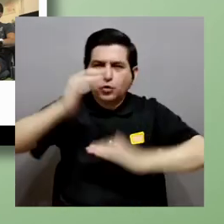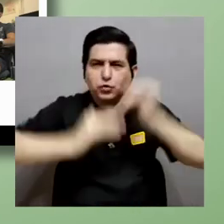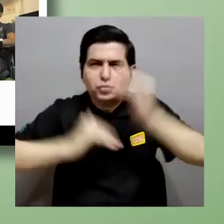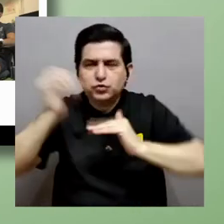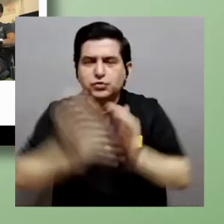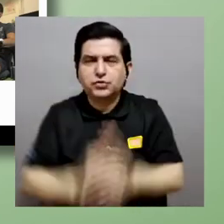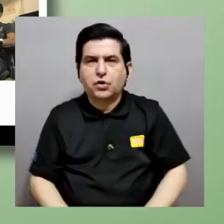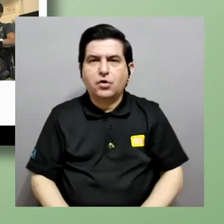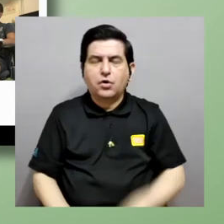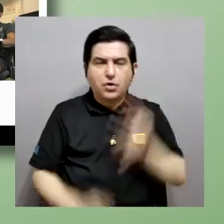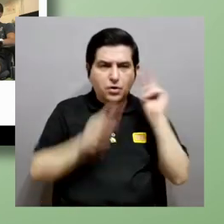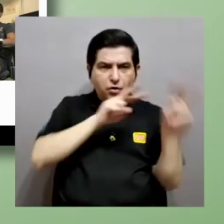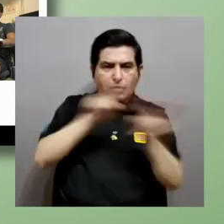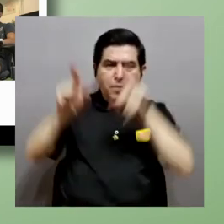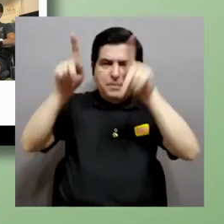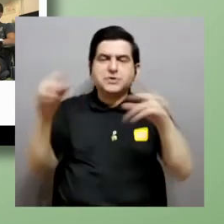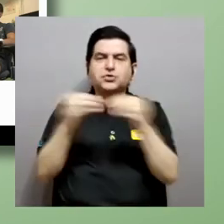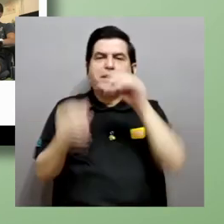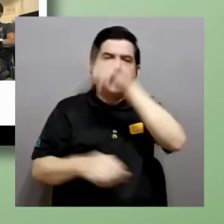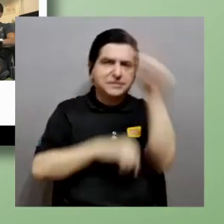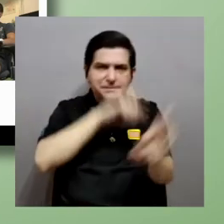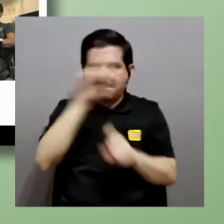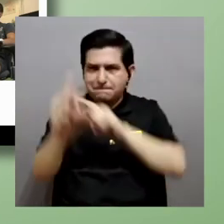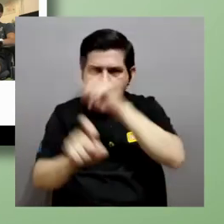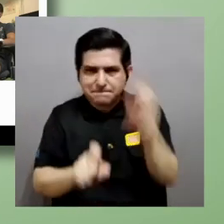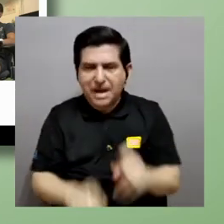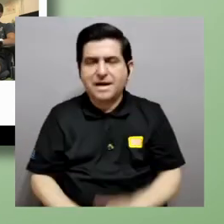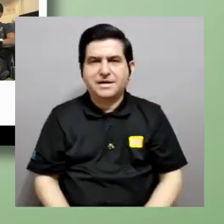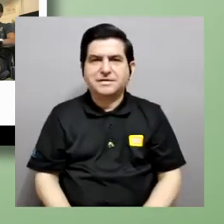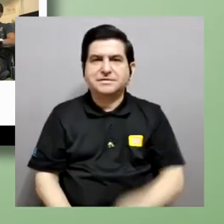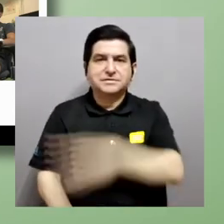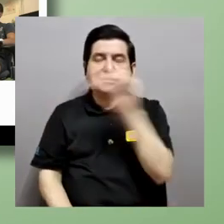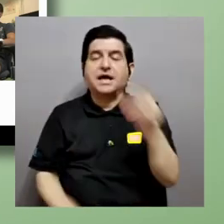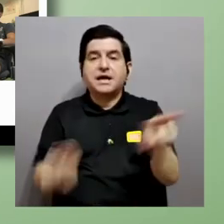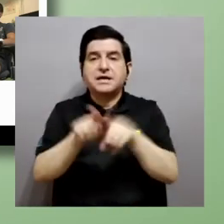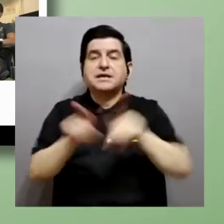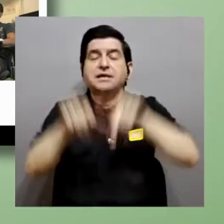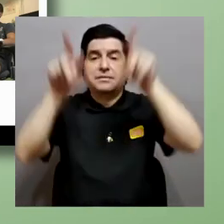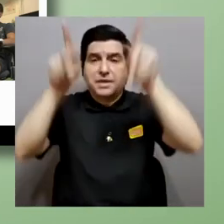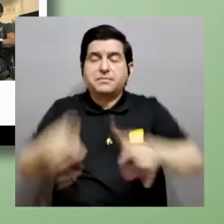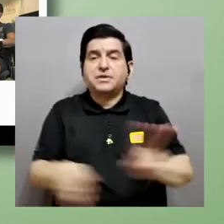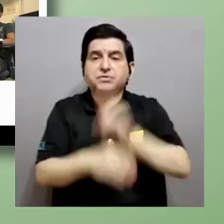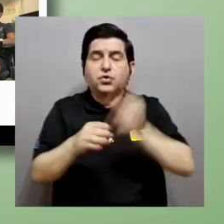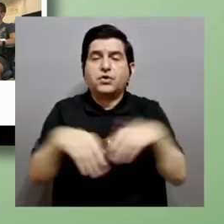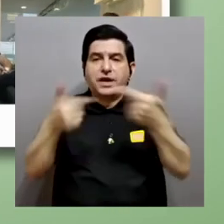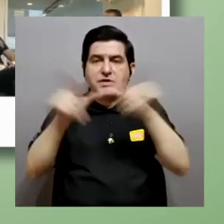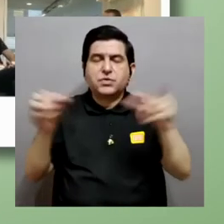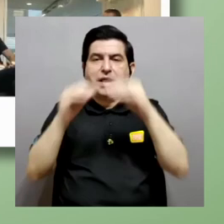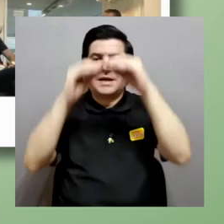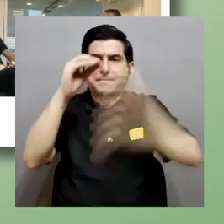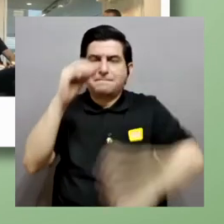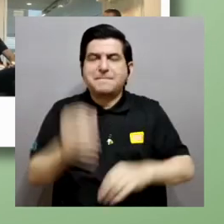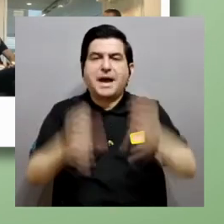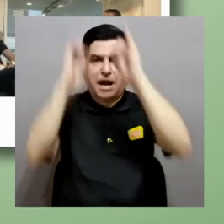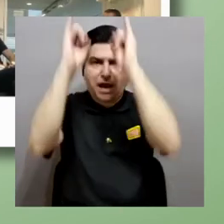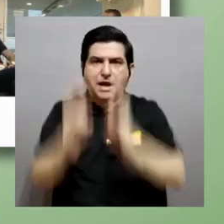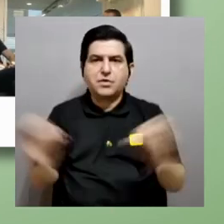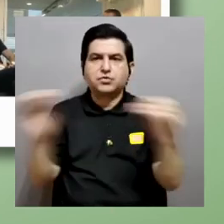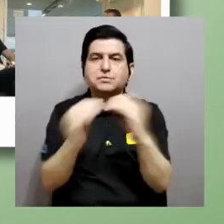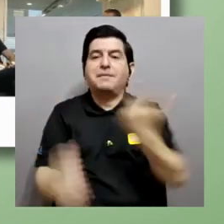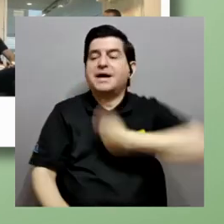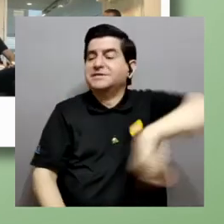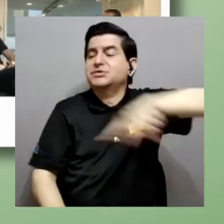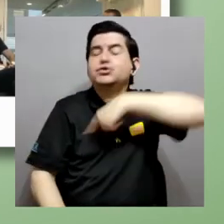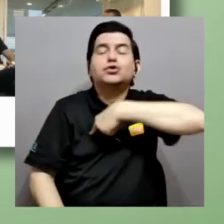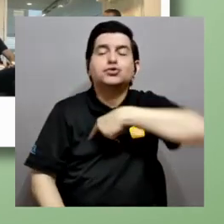hemos observado por ejemplo que la gente hace más preguntas e incluso que las personas usan un lenguaje menos individualista usan